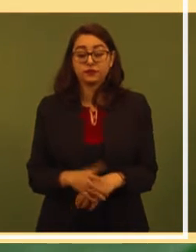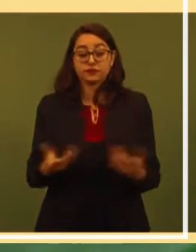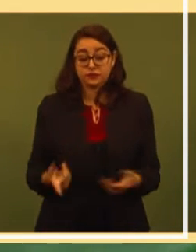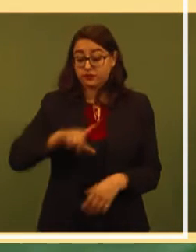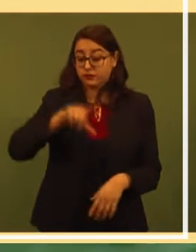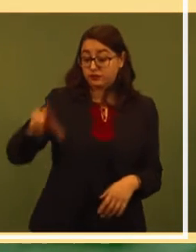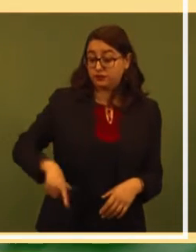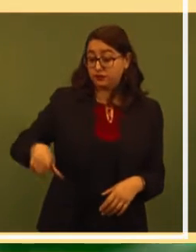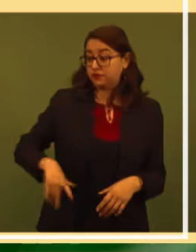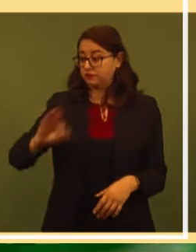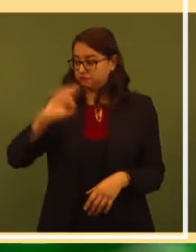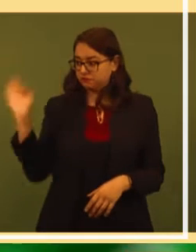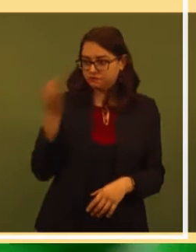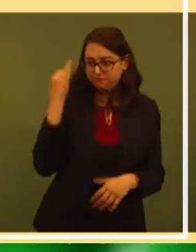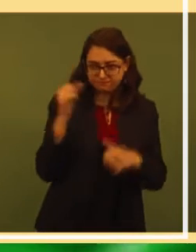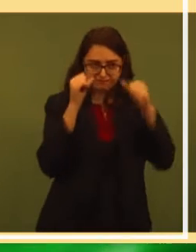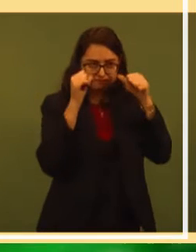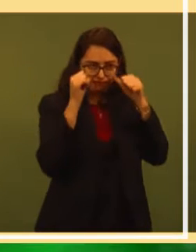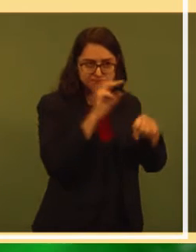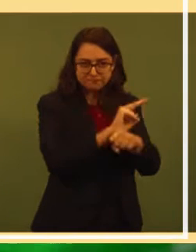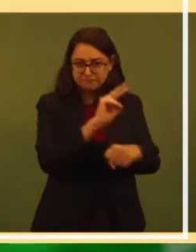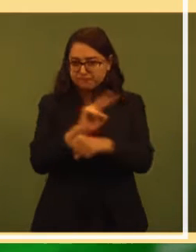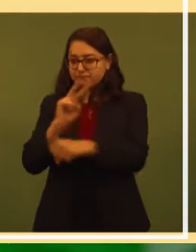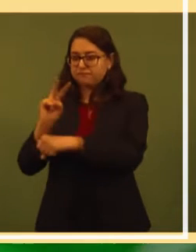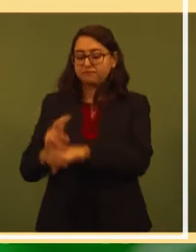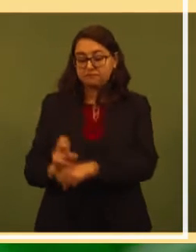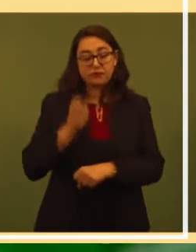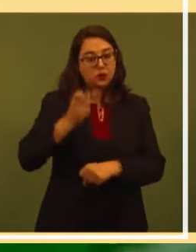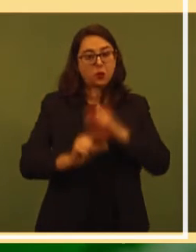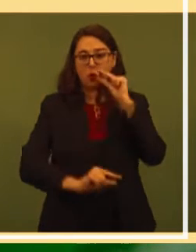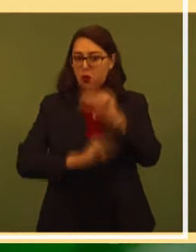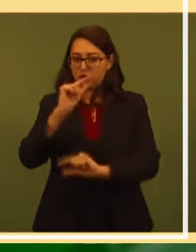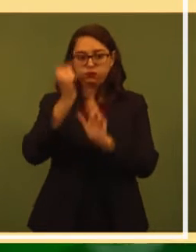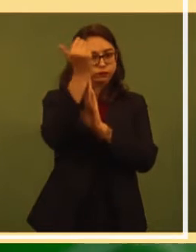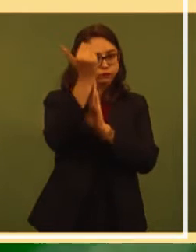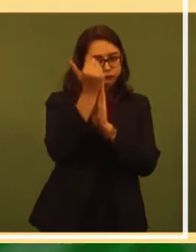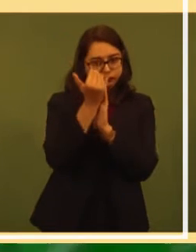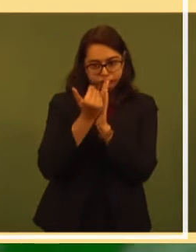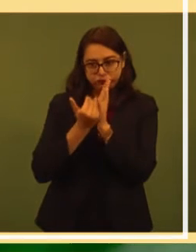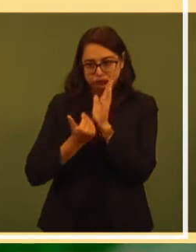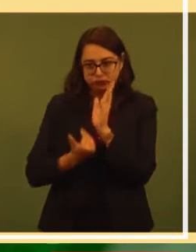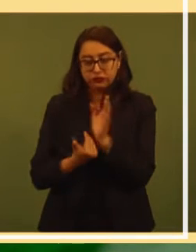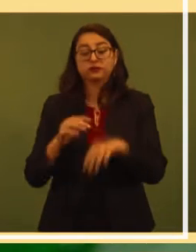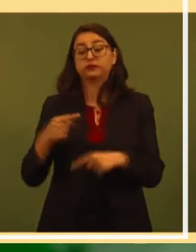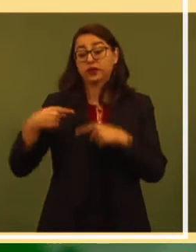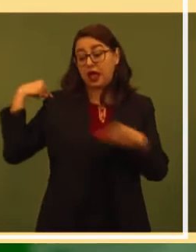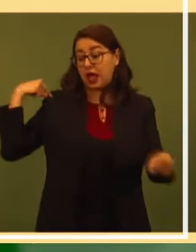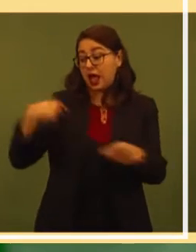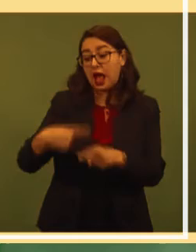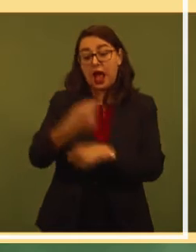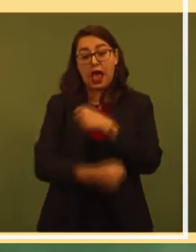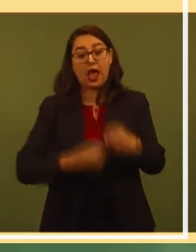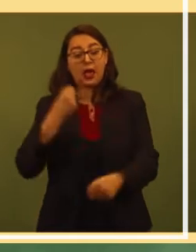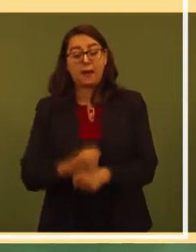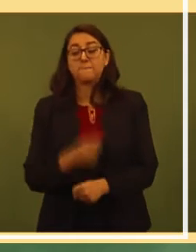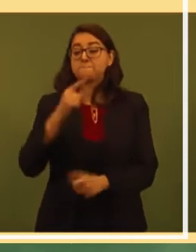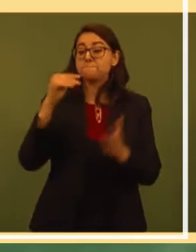de prevención y sanción para que este tipo de conducta siga a la baja. En este año se han abierto 1